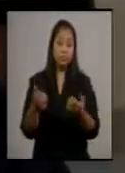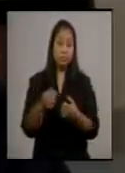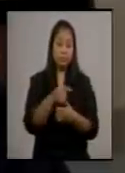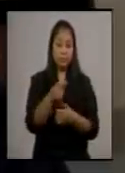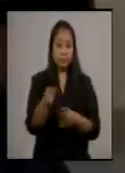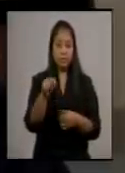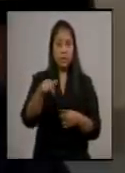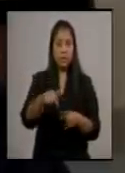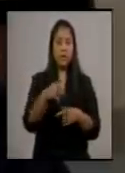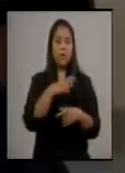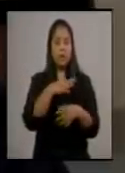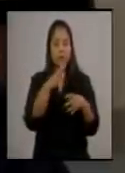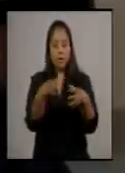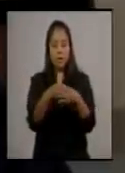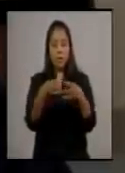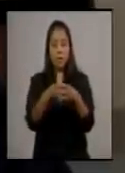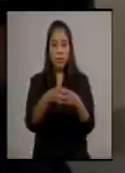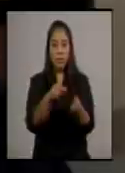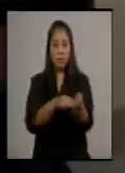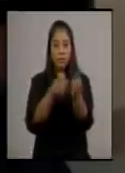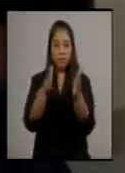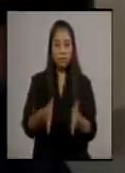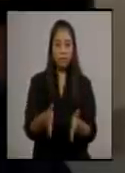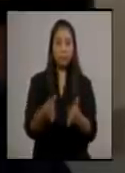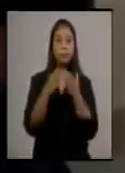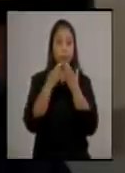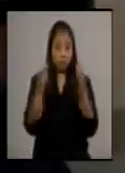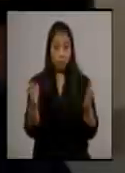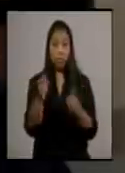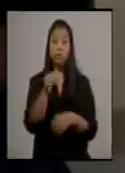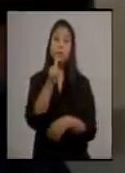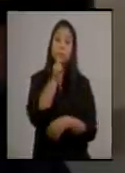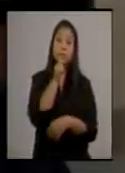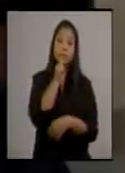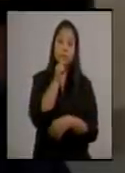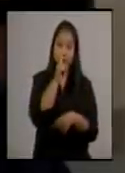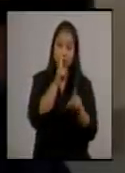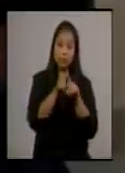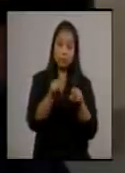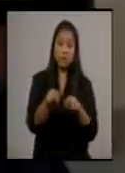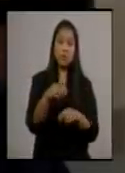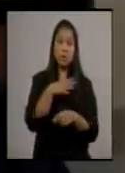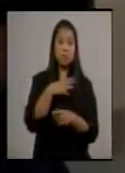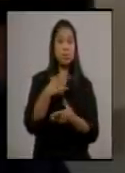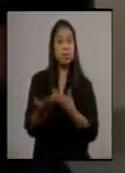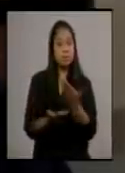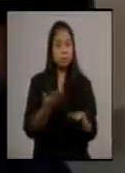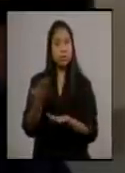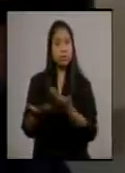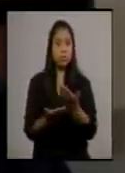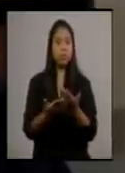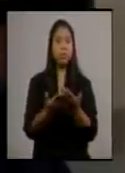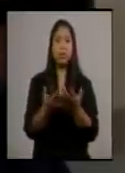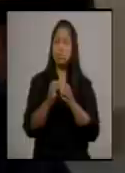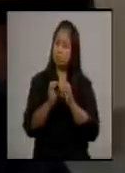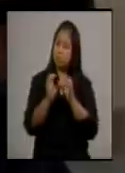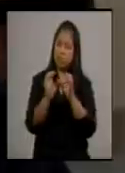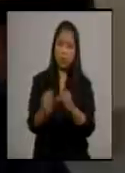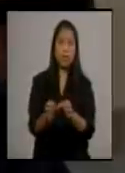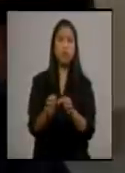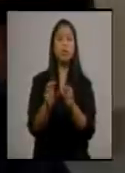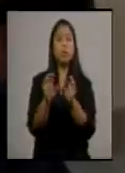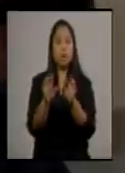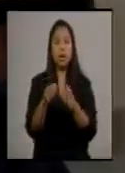tenemos un grupo de médicos, tanto en lo público como en lo privado, que se han dedicado con mucho esfuerzo